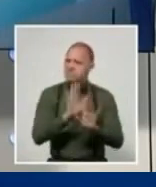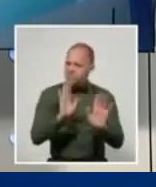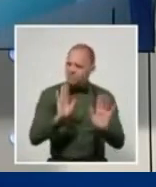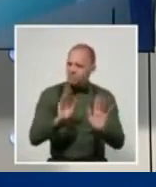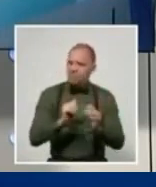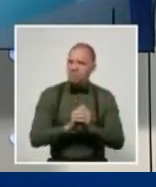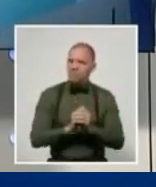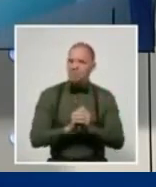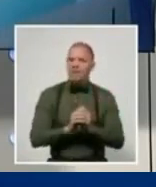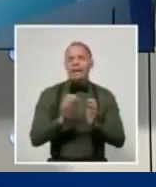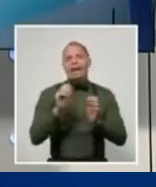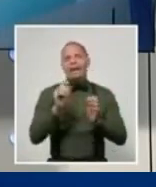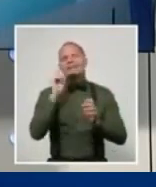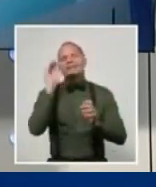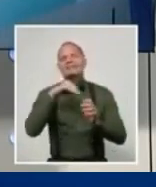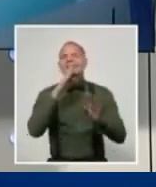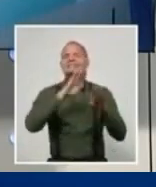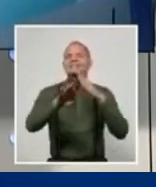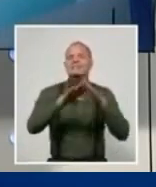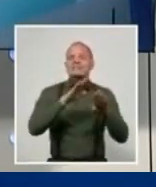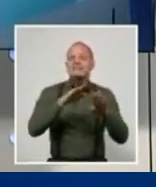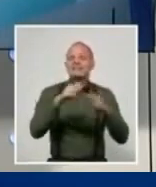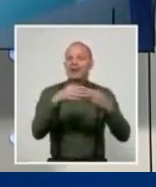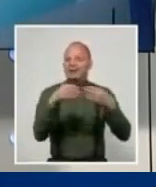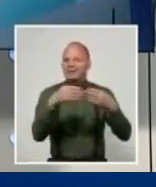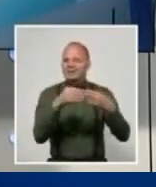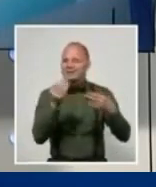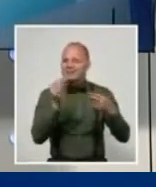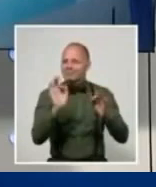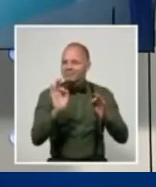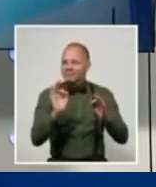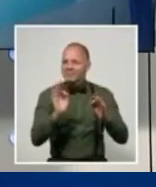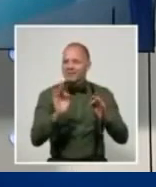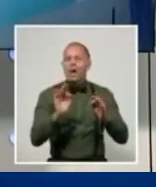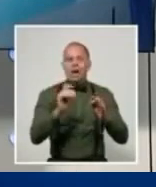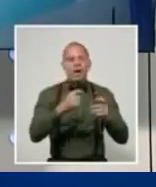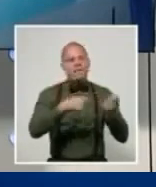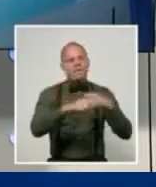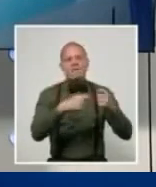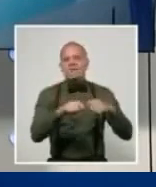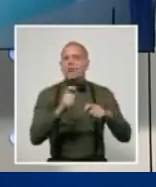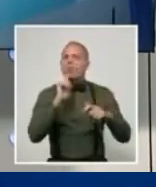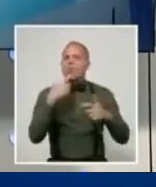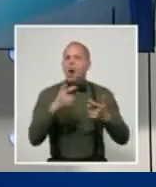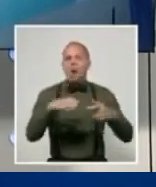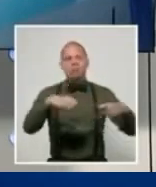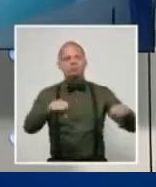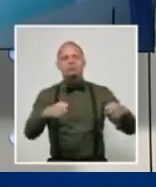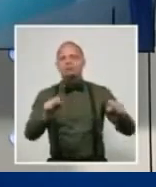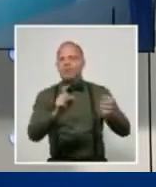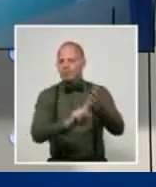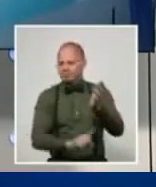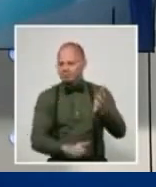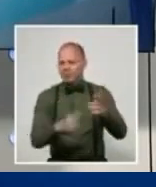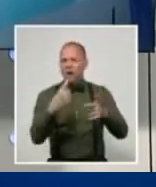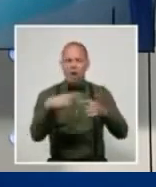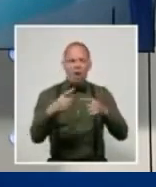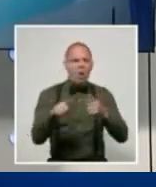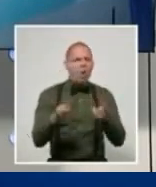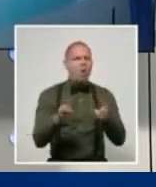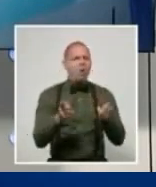motos eléctricas y piezas de auto. Ahora se amplió con alimentos, productos de aseo y de ferretería,